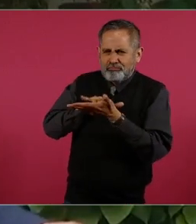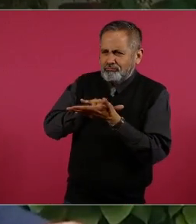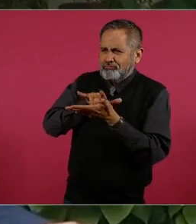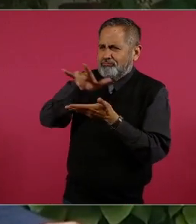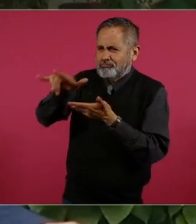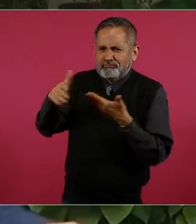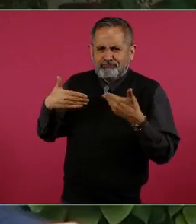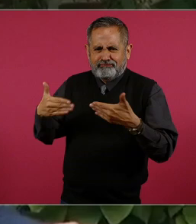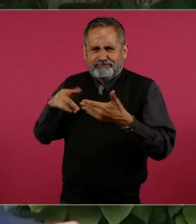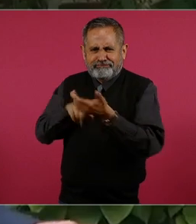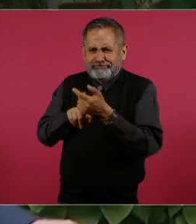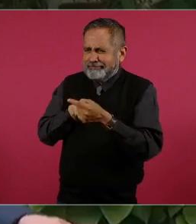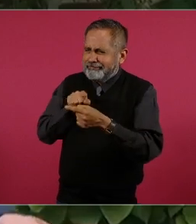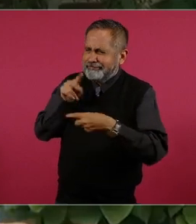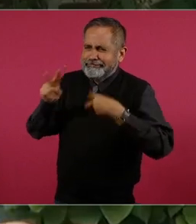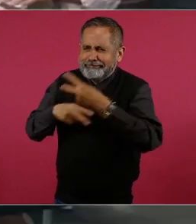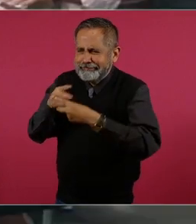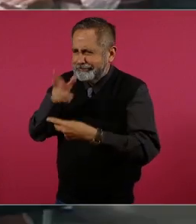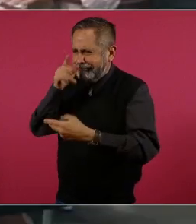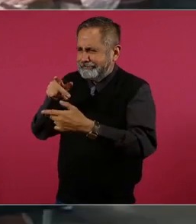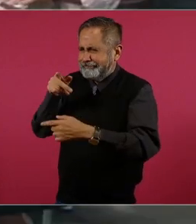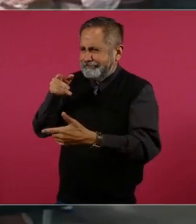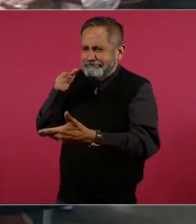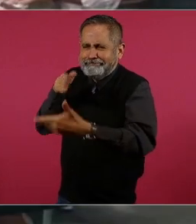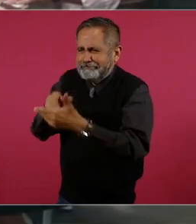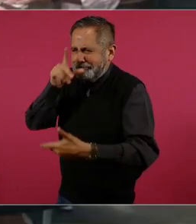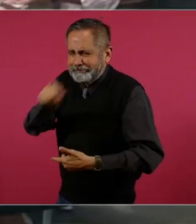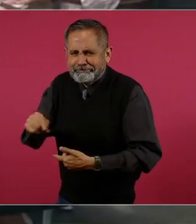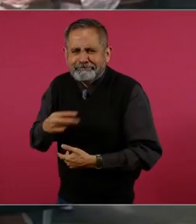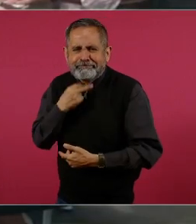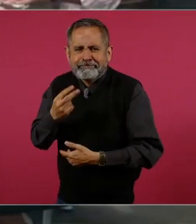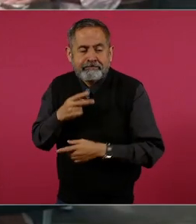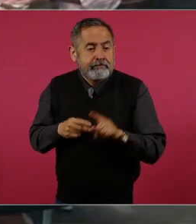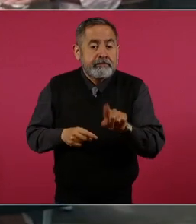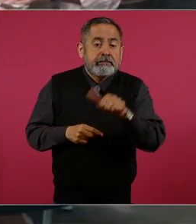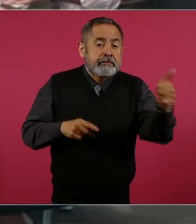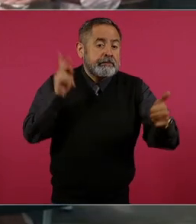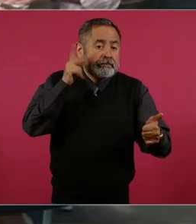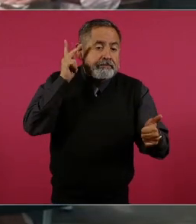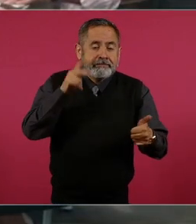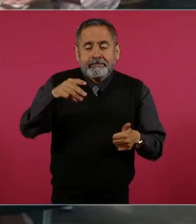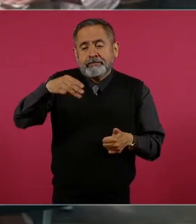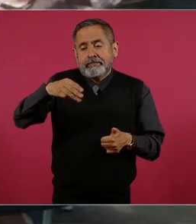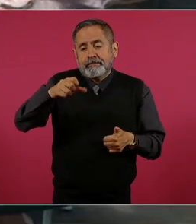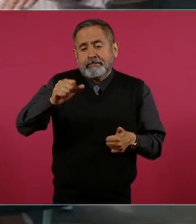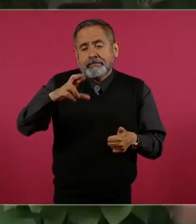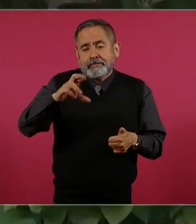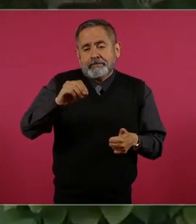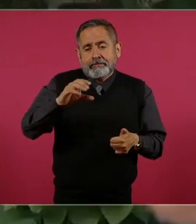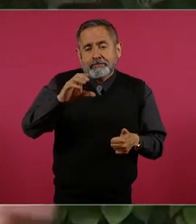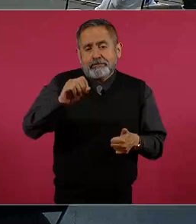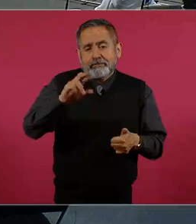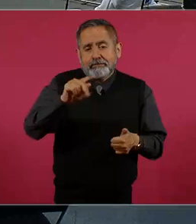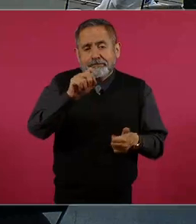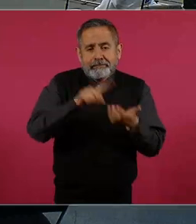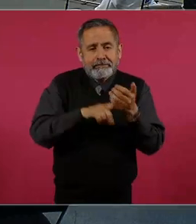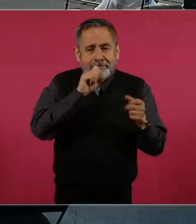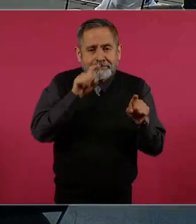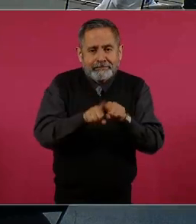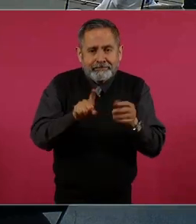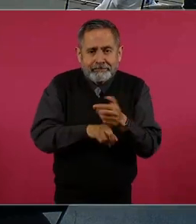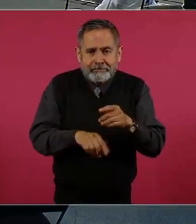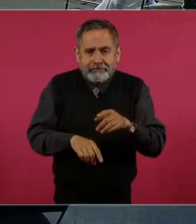Panamá porque no va. Nos vamos a bajar. Y el otro pendejo de Marco Cortés llega, llega, es decir, igual a este hotel. Pi,